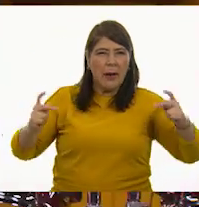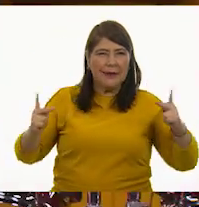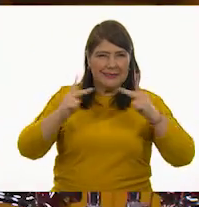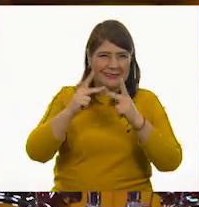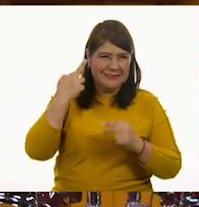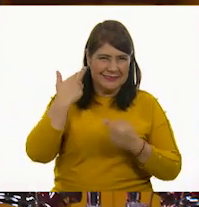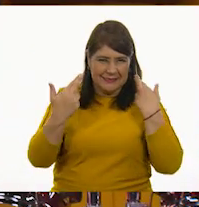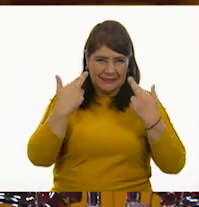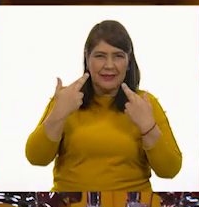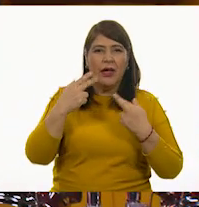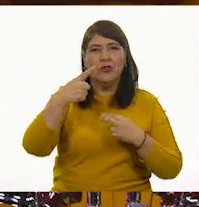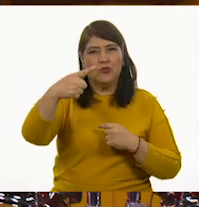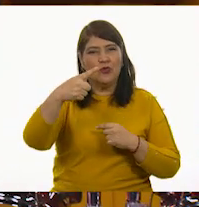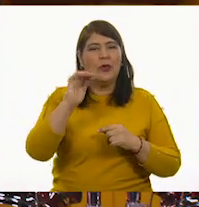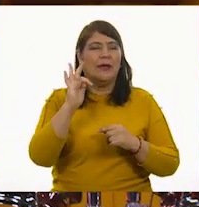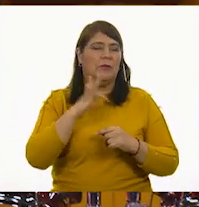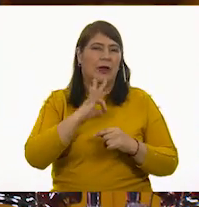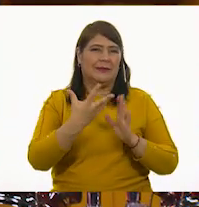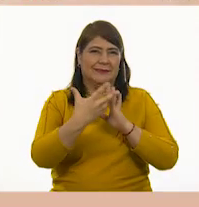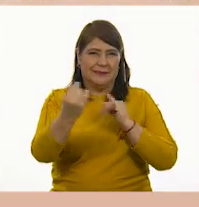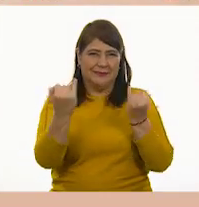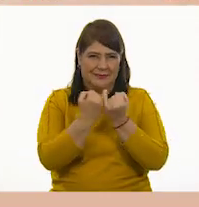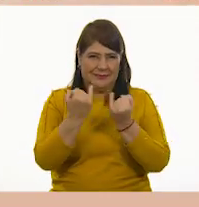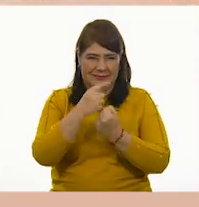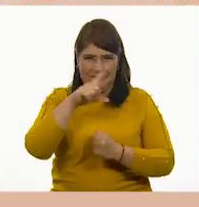Escuchen y repitan después de mí.